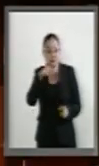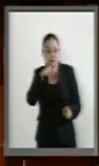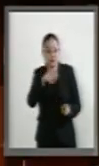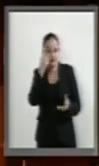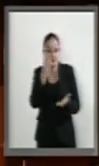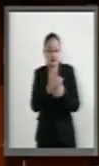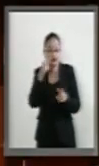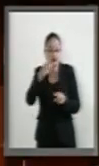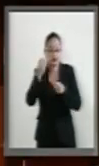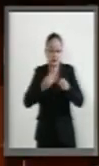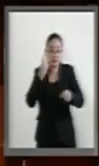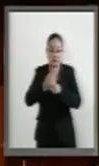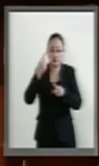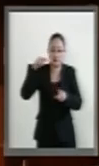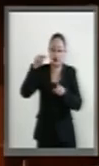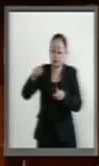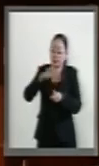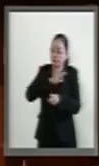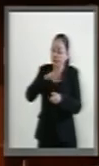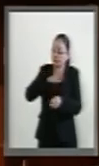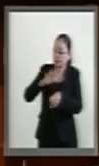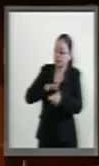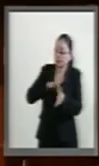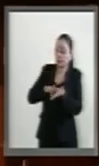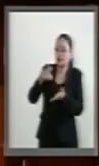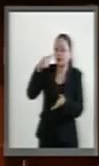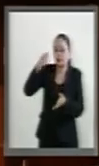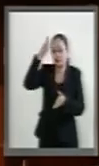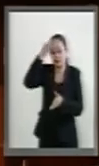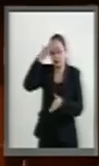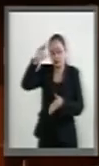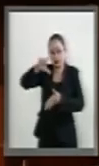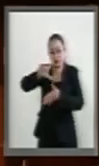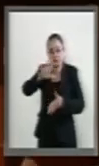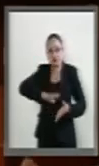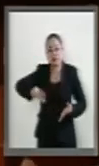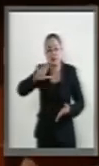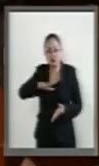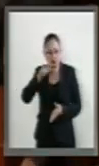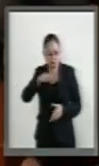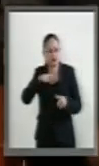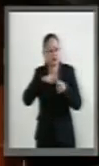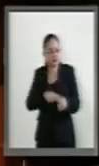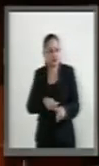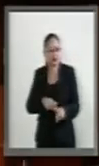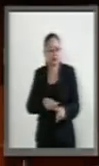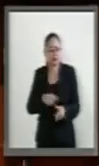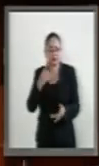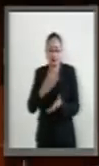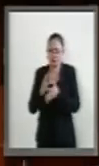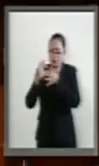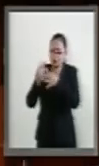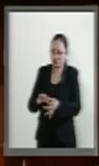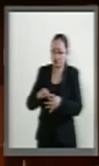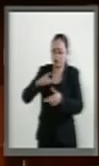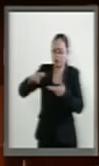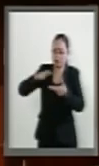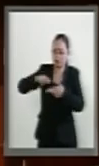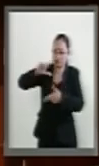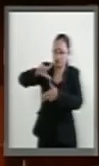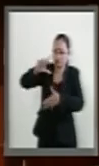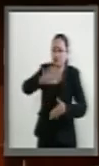sólo será una oportunidad para seguir reforzando nuestro liderazgo, nuestra influencia en la región, nuestra solidaridad con la región y nuestra